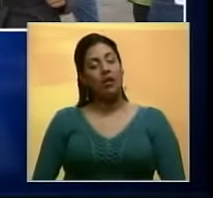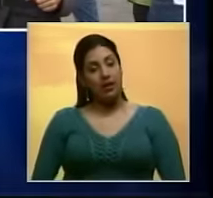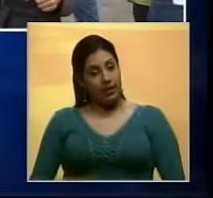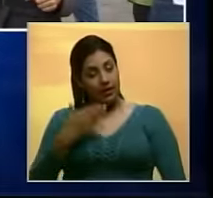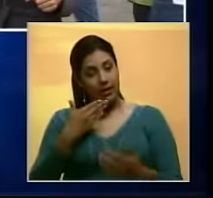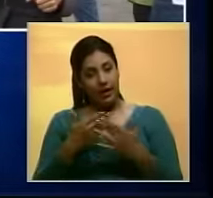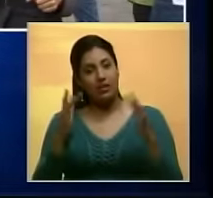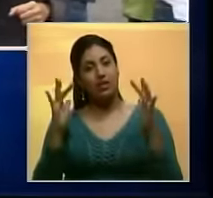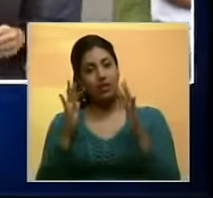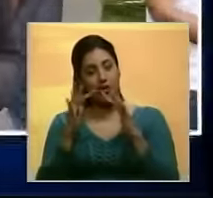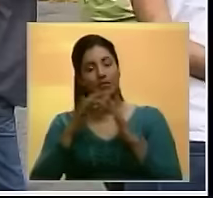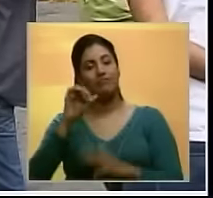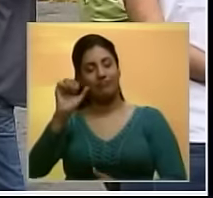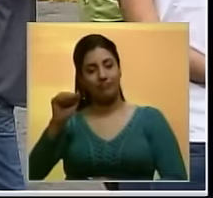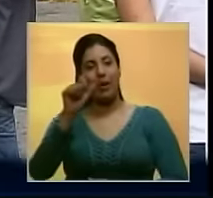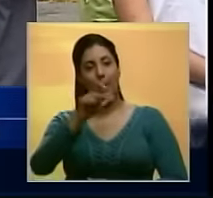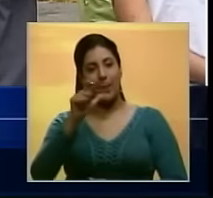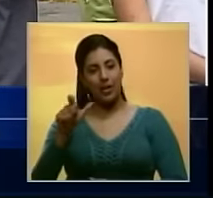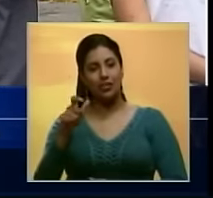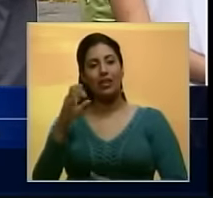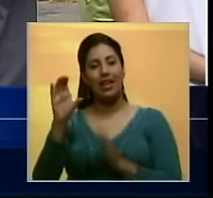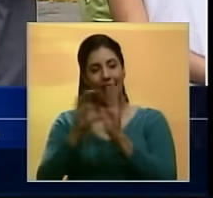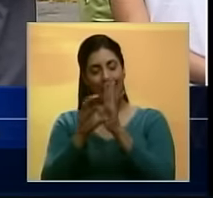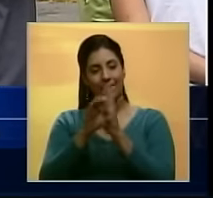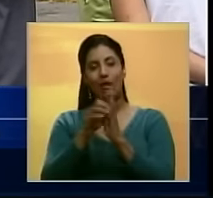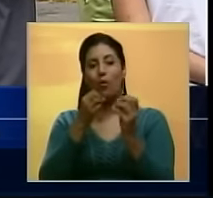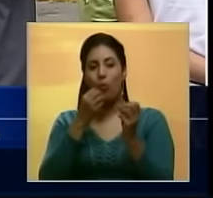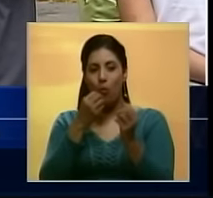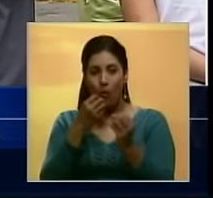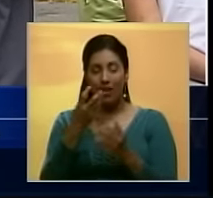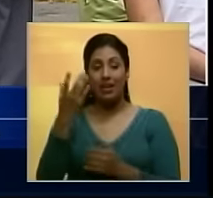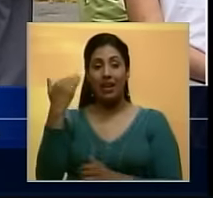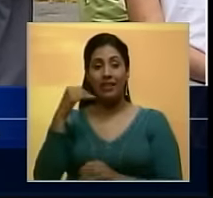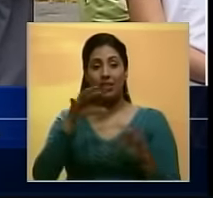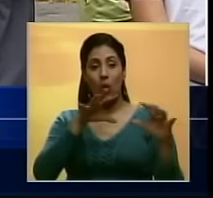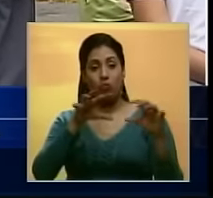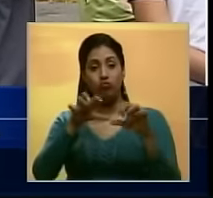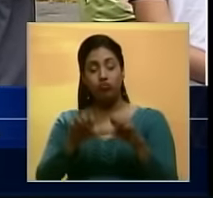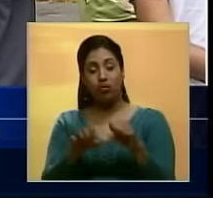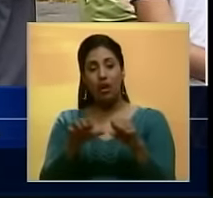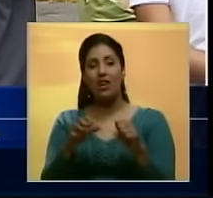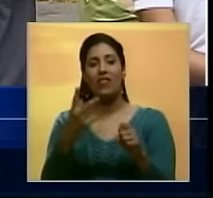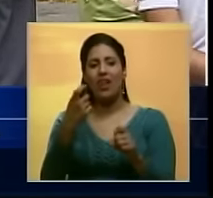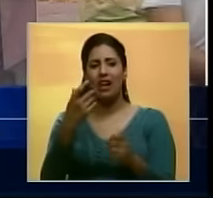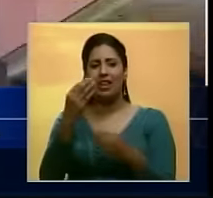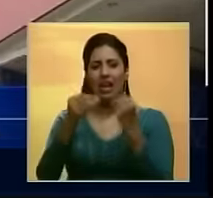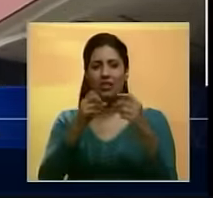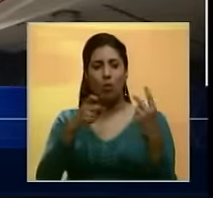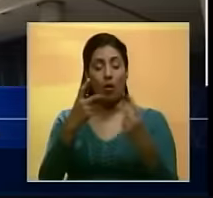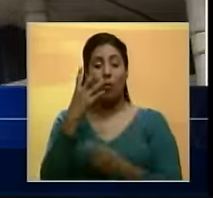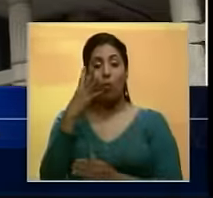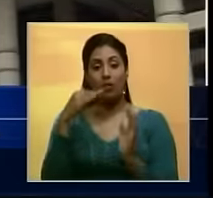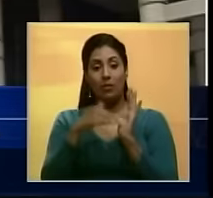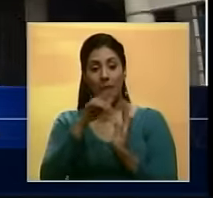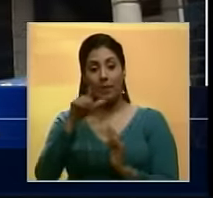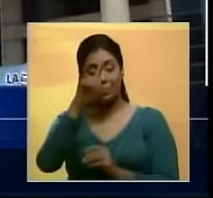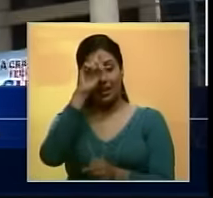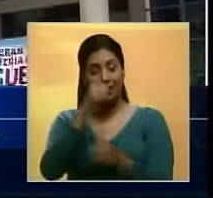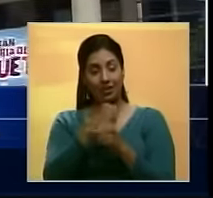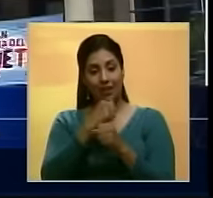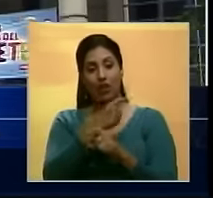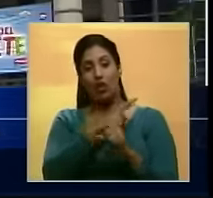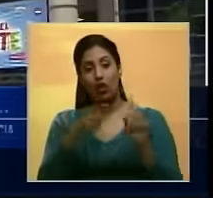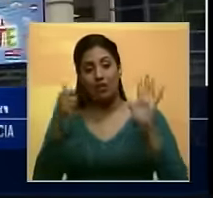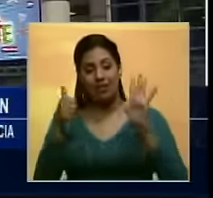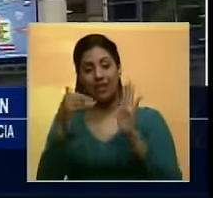Gracias por el contacto. Efectivamente los vecinos de la Candelaria señalaron que desde la expropiación se dejaron de crear 4.000 empleos directos y